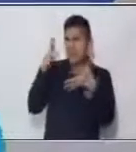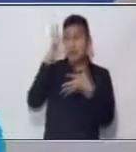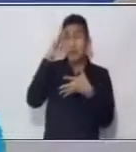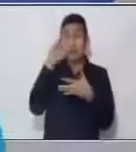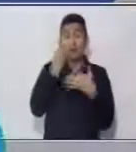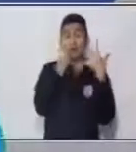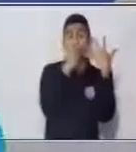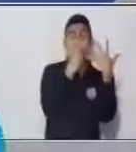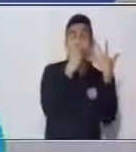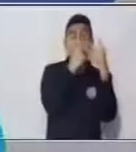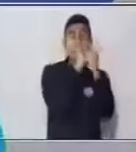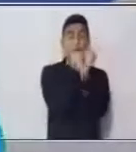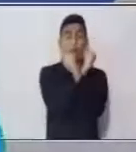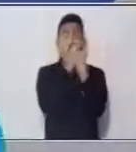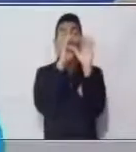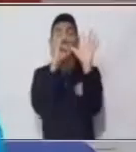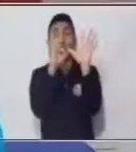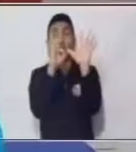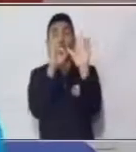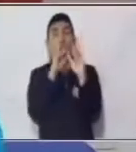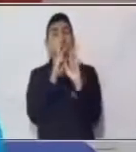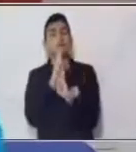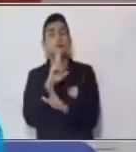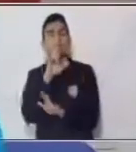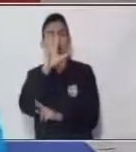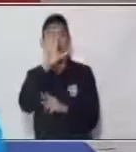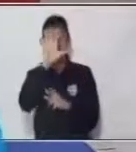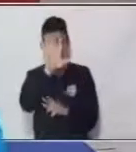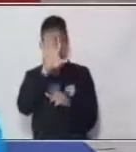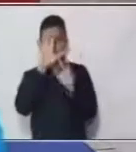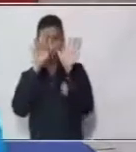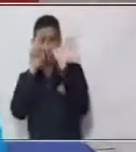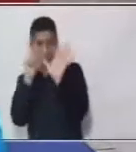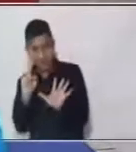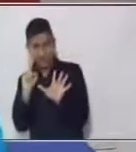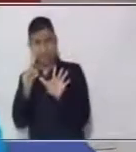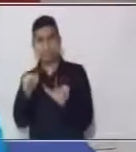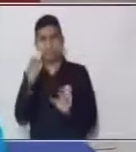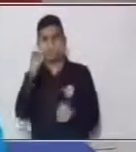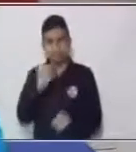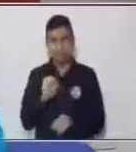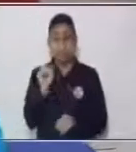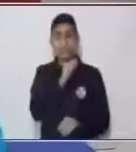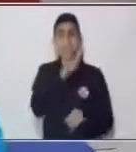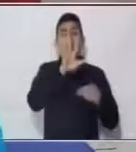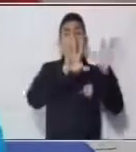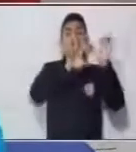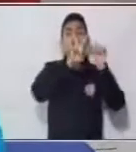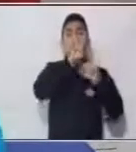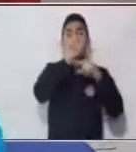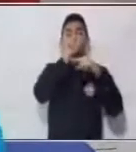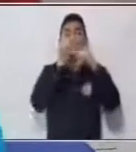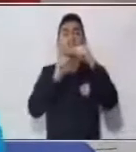7 por 8 son 56. Ahora dice 12 dividido